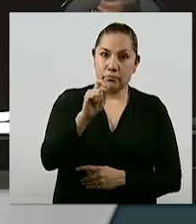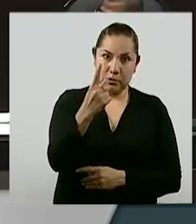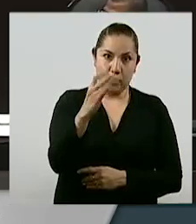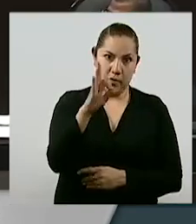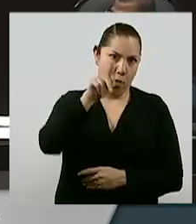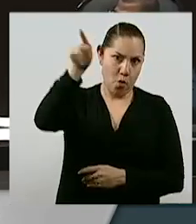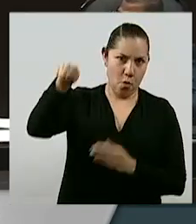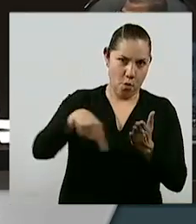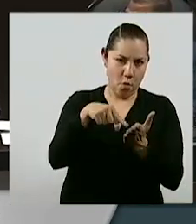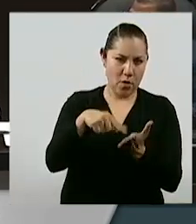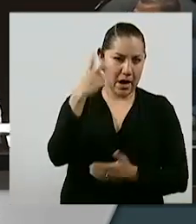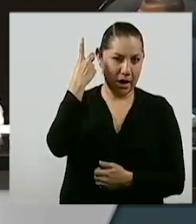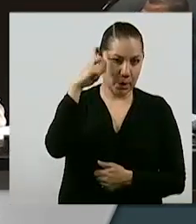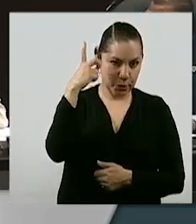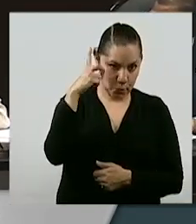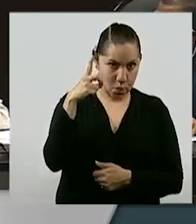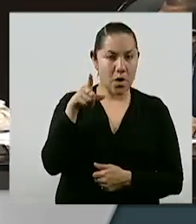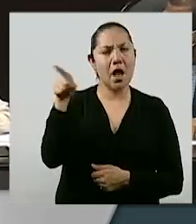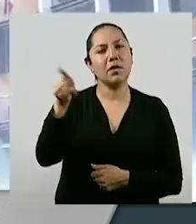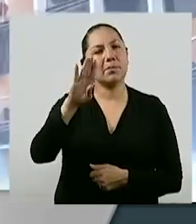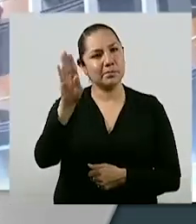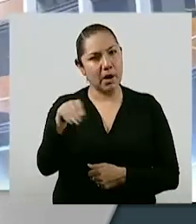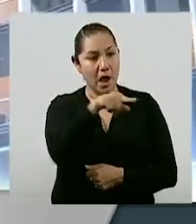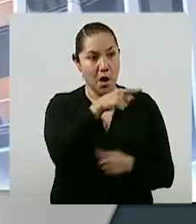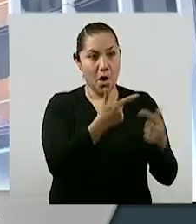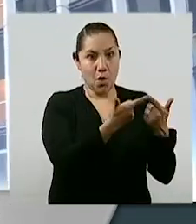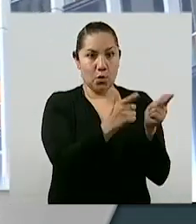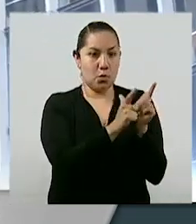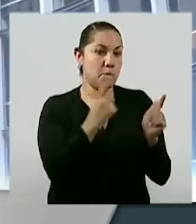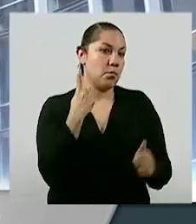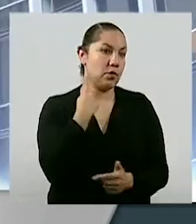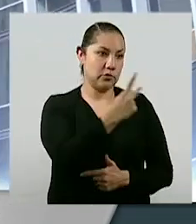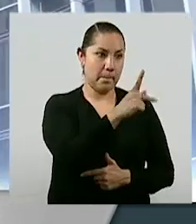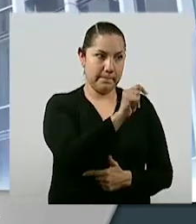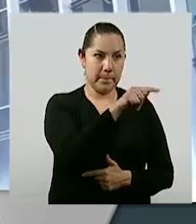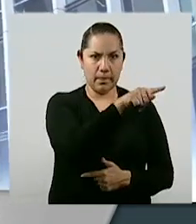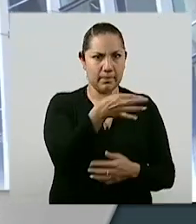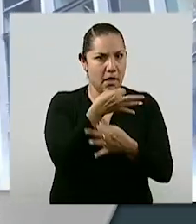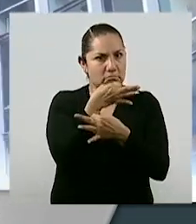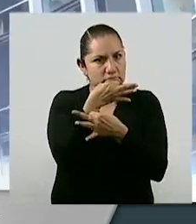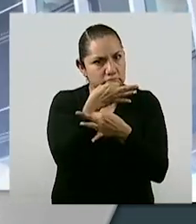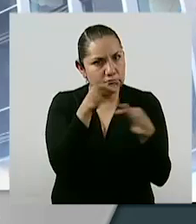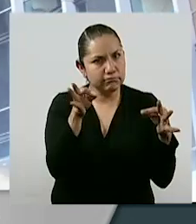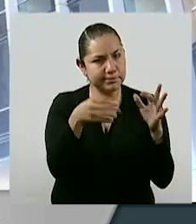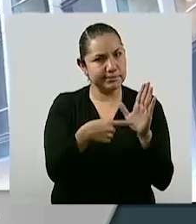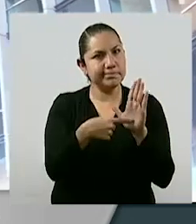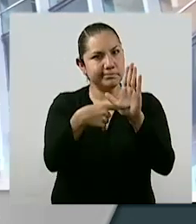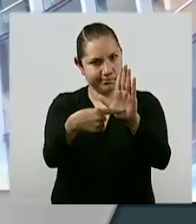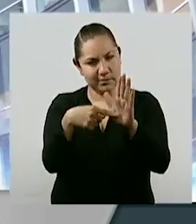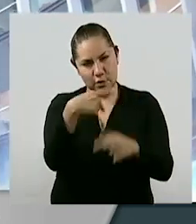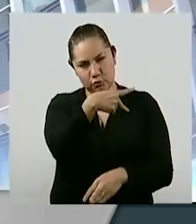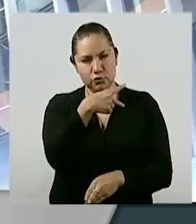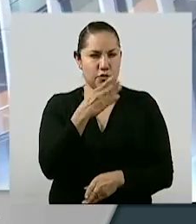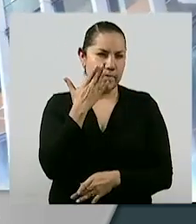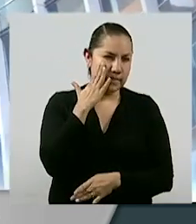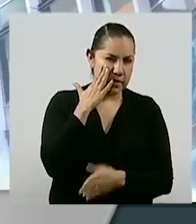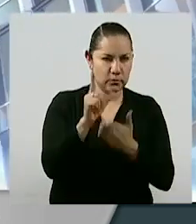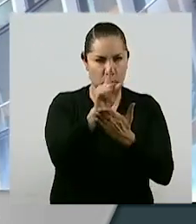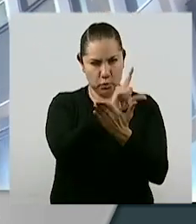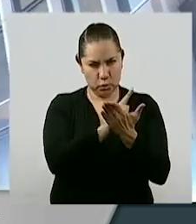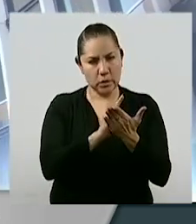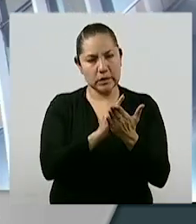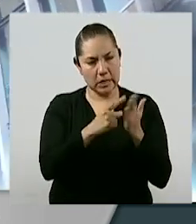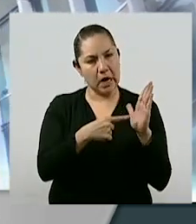Durango, lo informó el grupo parlamentario del Partido del Trabajo, al cual ella pertenecía a través de su cuenta oficial de red social, de